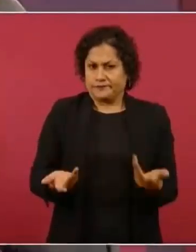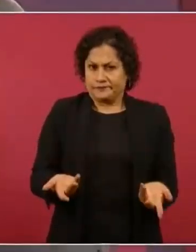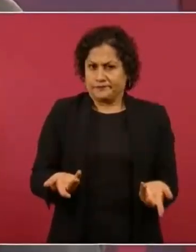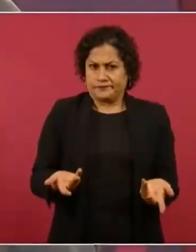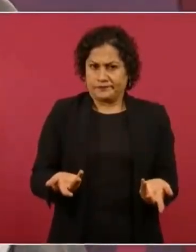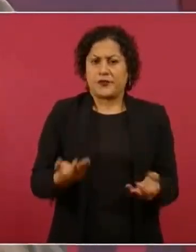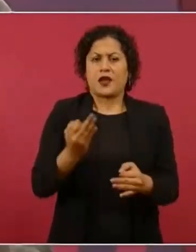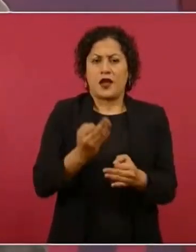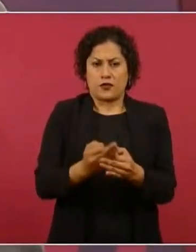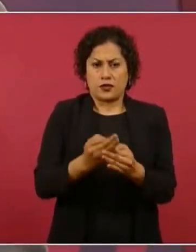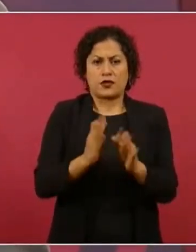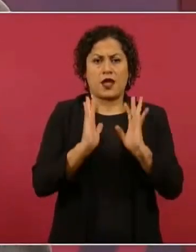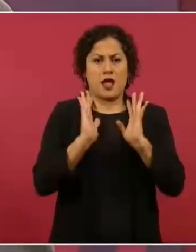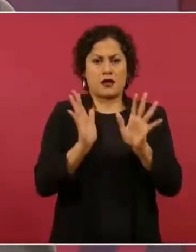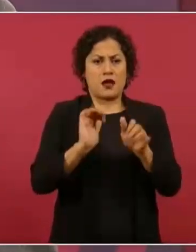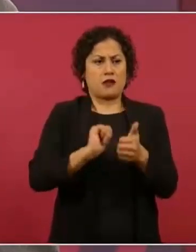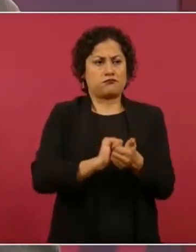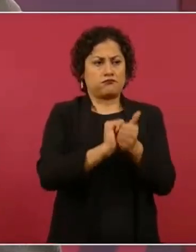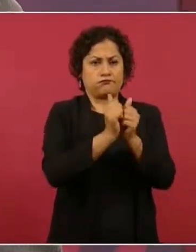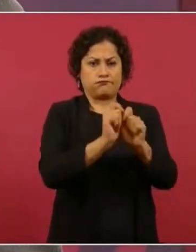basificando a todos.